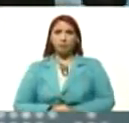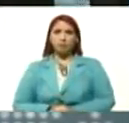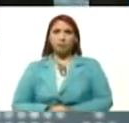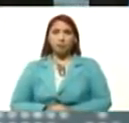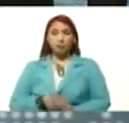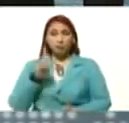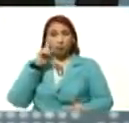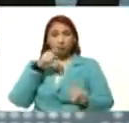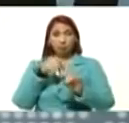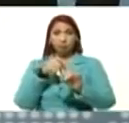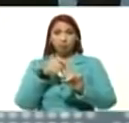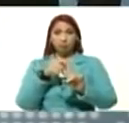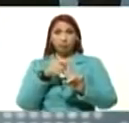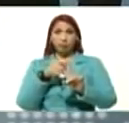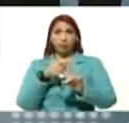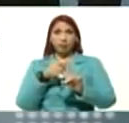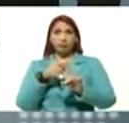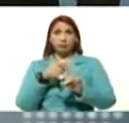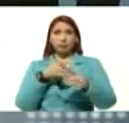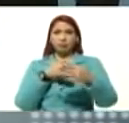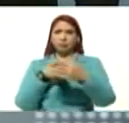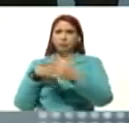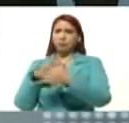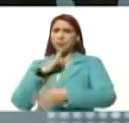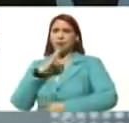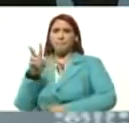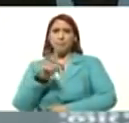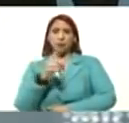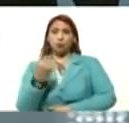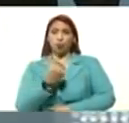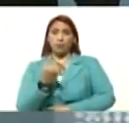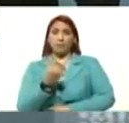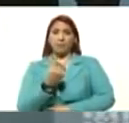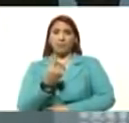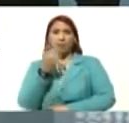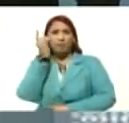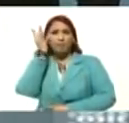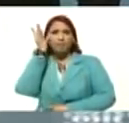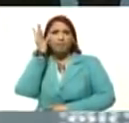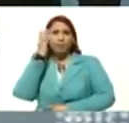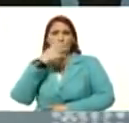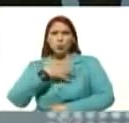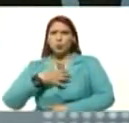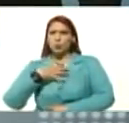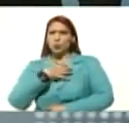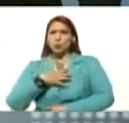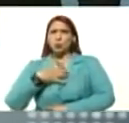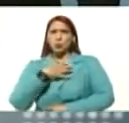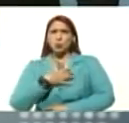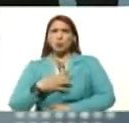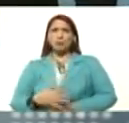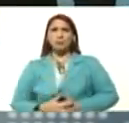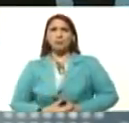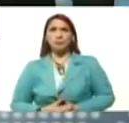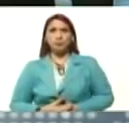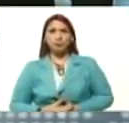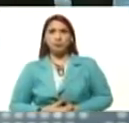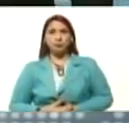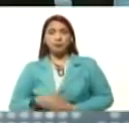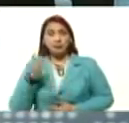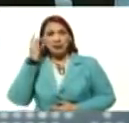el objetivo, del ataque, al banco de Venezuela, no solamente, es crear, molestia, crear,